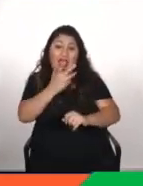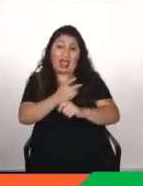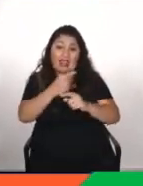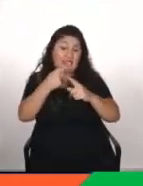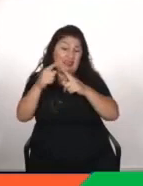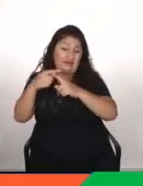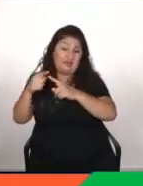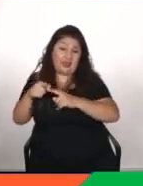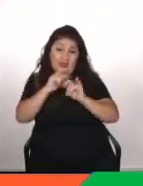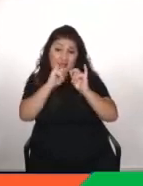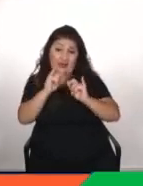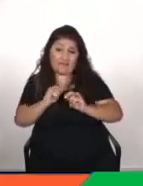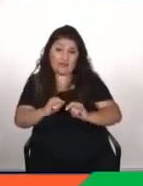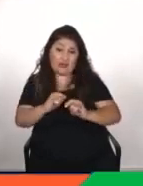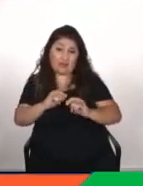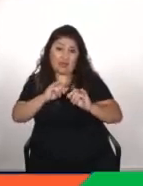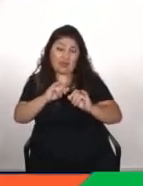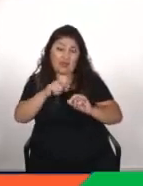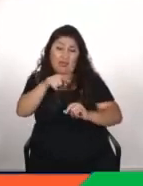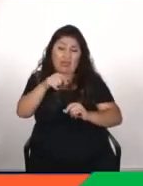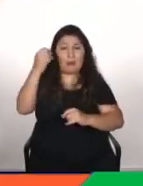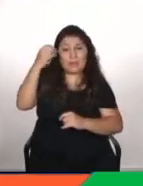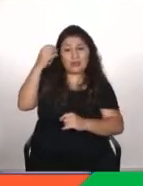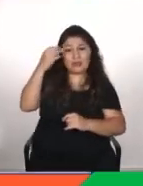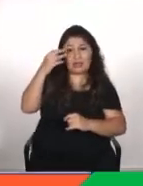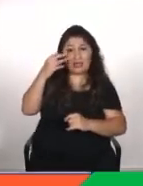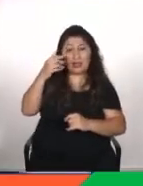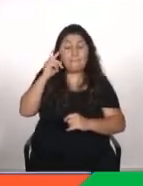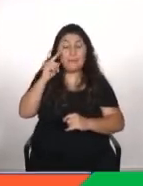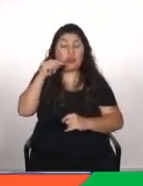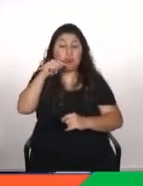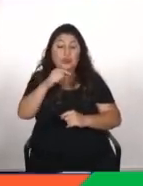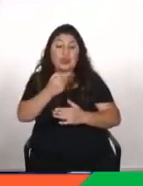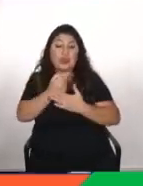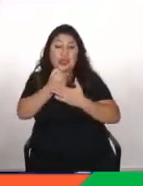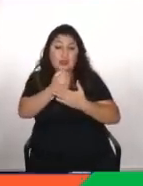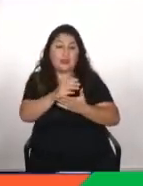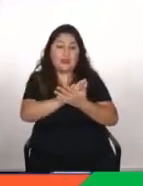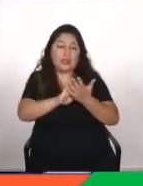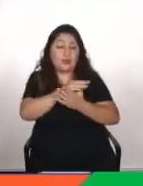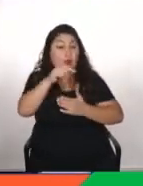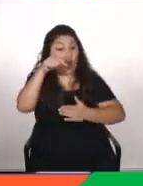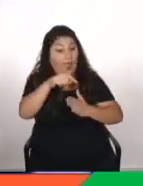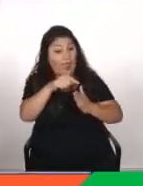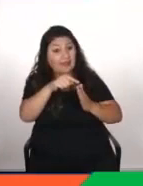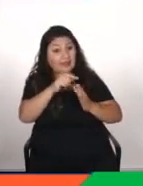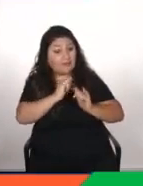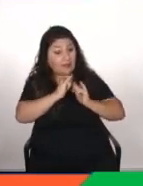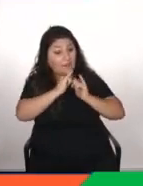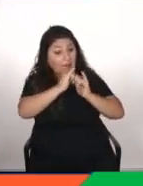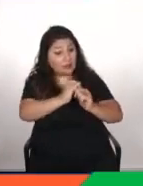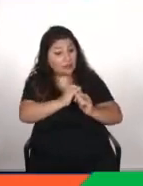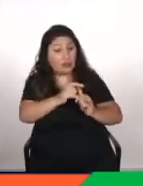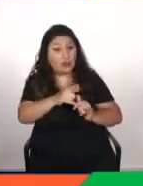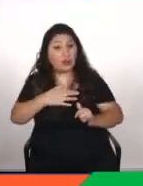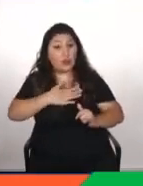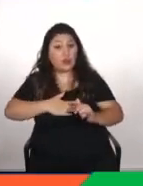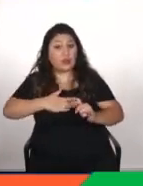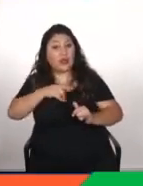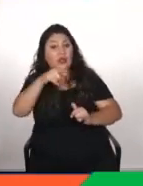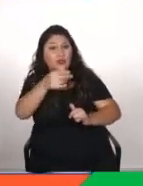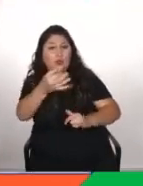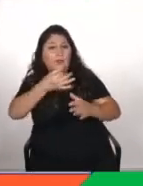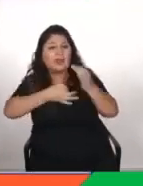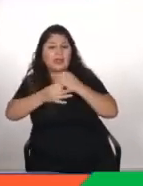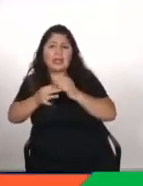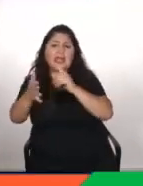sería supervisar su aprendizaje decirle oye para este dato que te estoy dando aquí yo quiero que me digas esto que me predigas esto